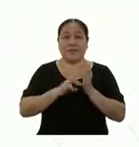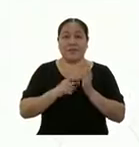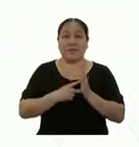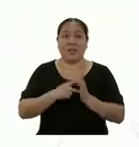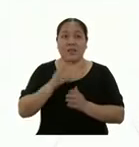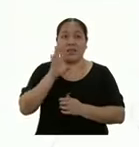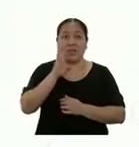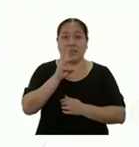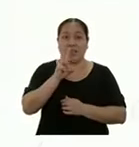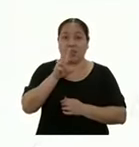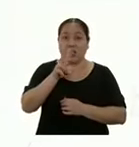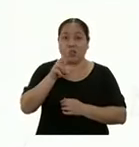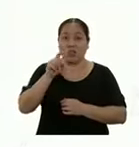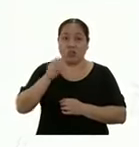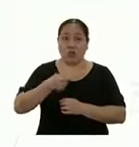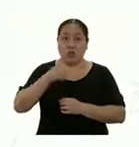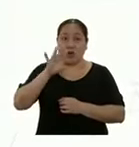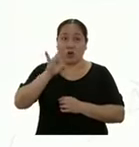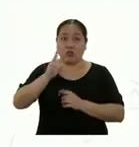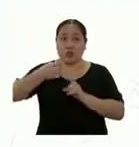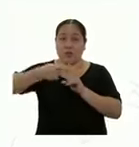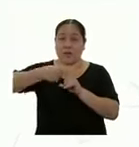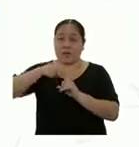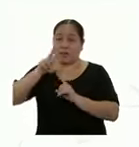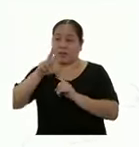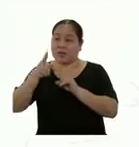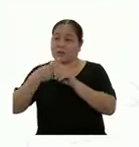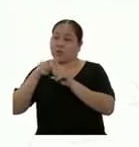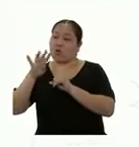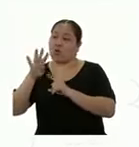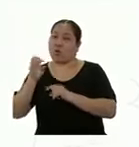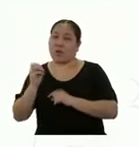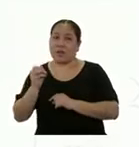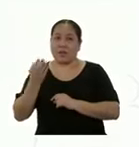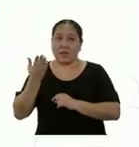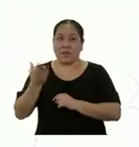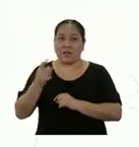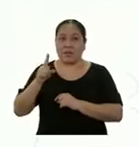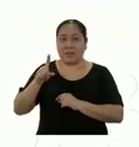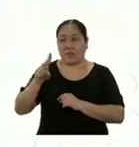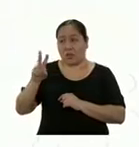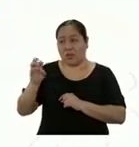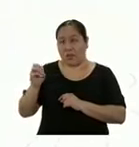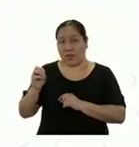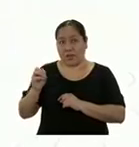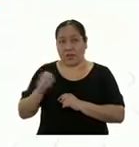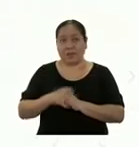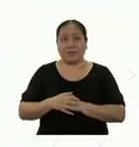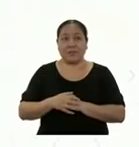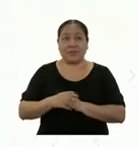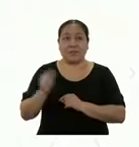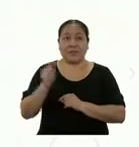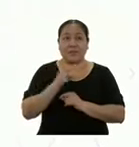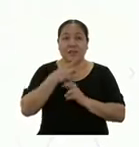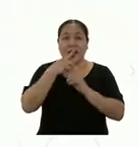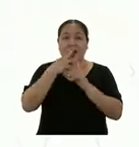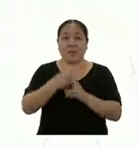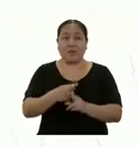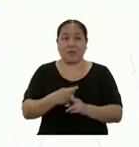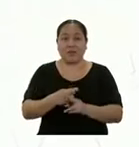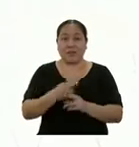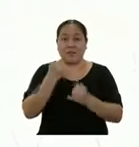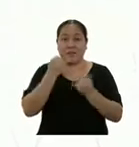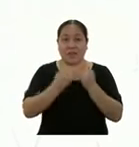62,8 más el producto de 3 por 40, que es 120. Y así llegamos al resultado